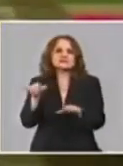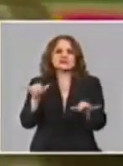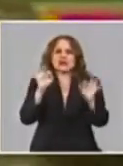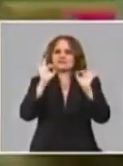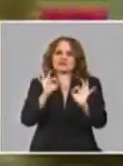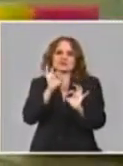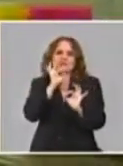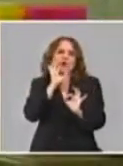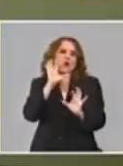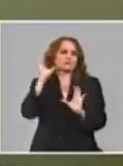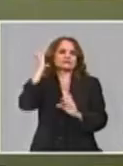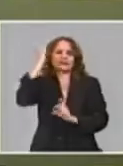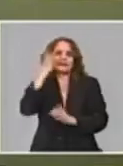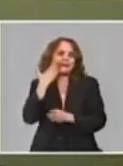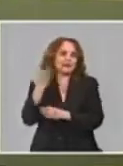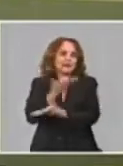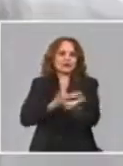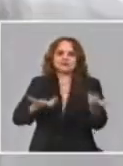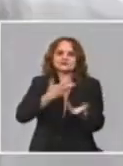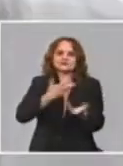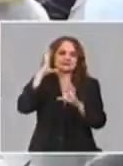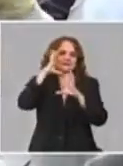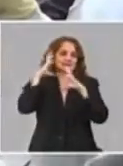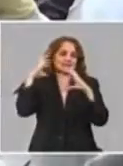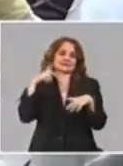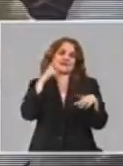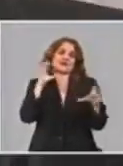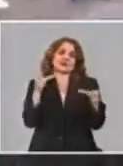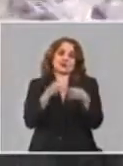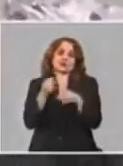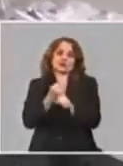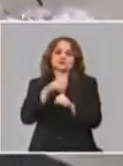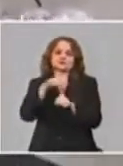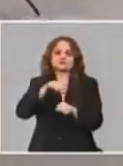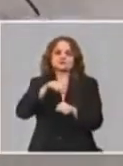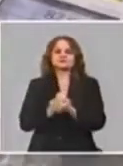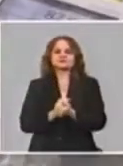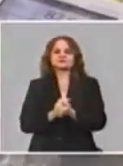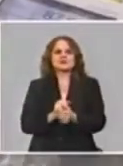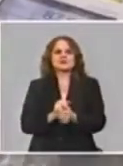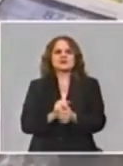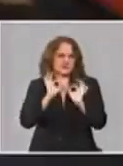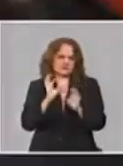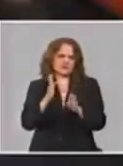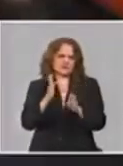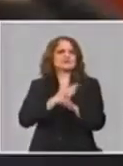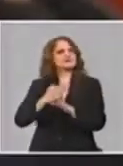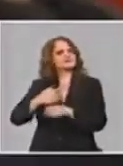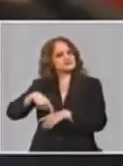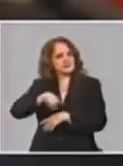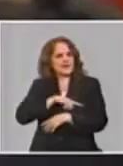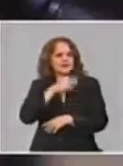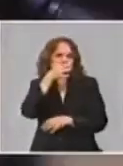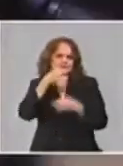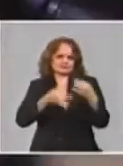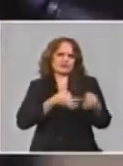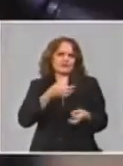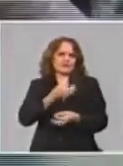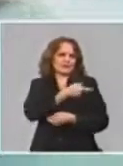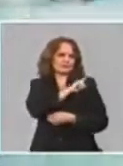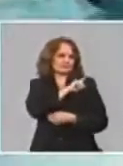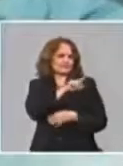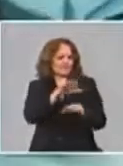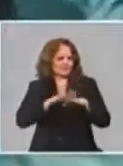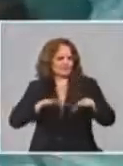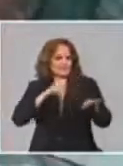creado en los grupos de ciencia. Y bueno, en ese sentido de la diversidad y de la forma que hemos gestionado, yo lo dije quizás en la última